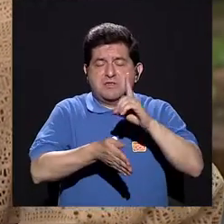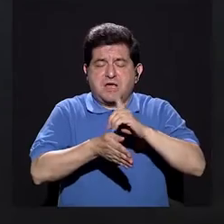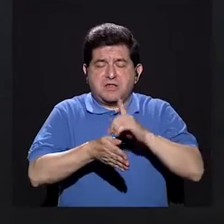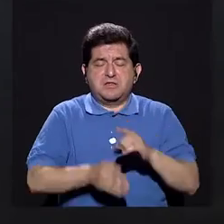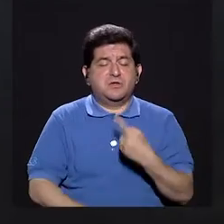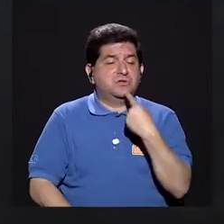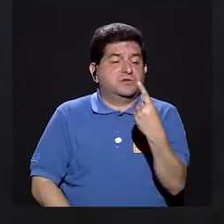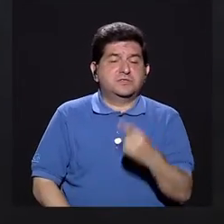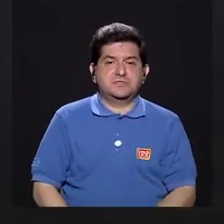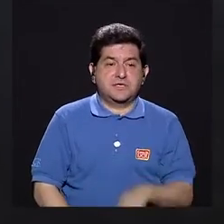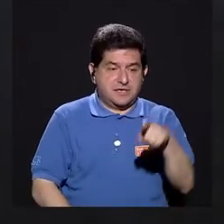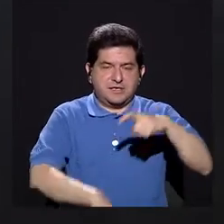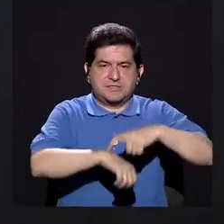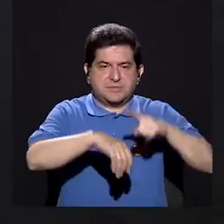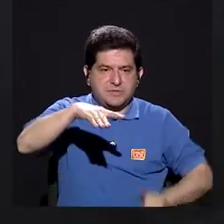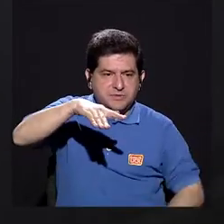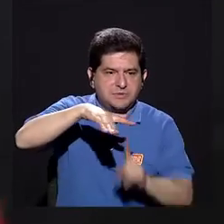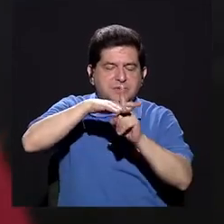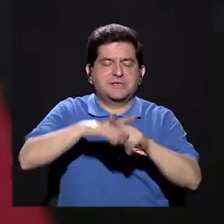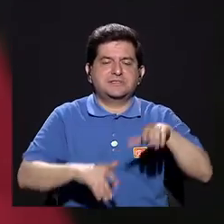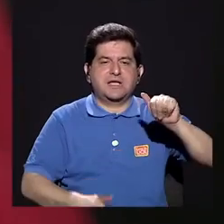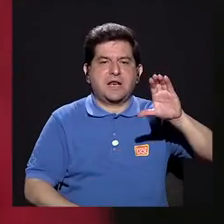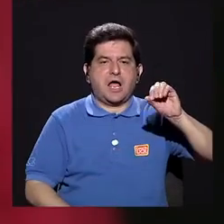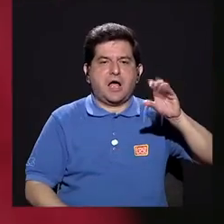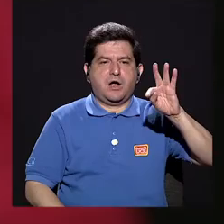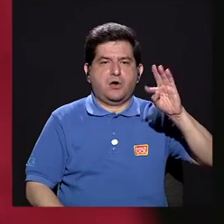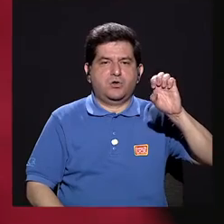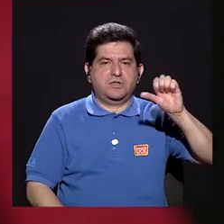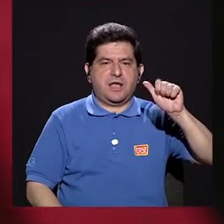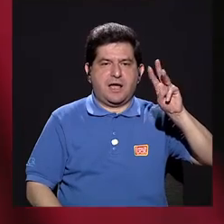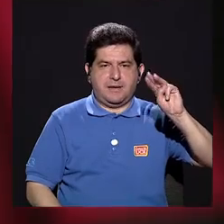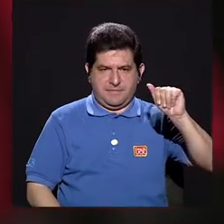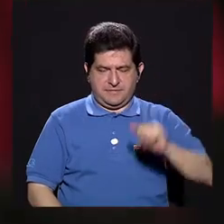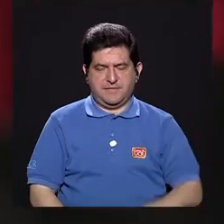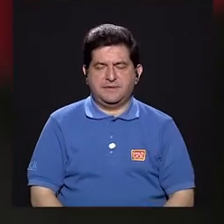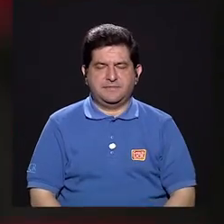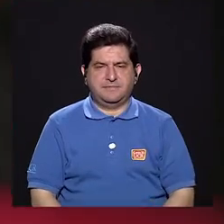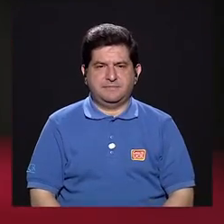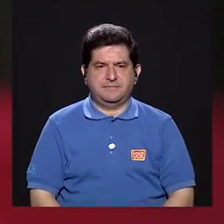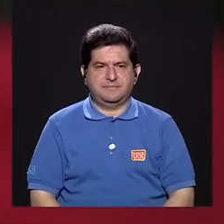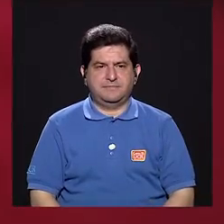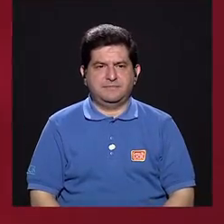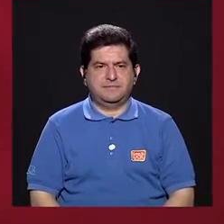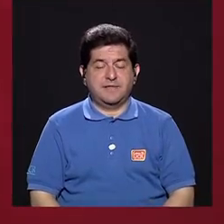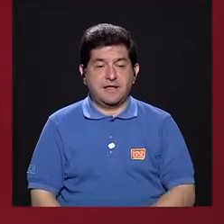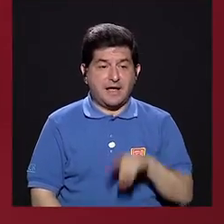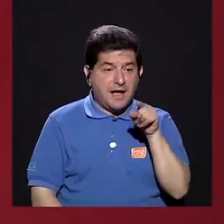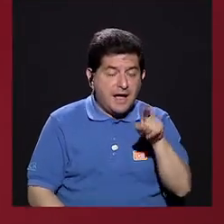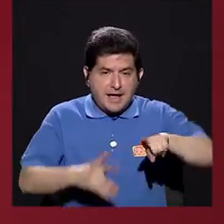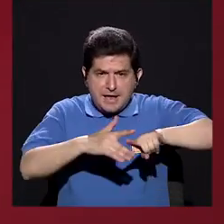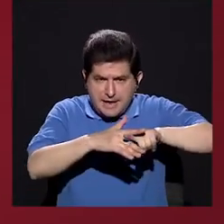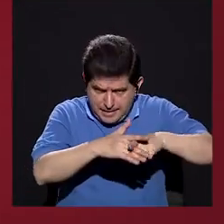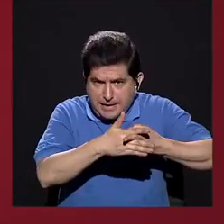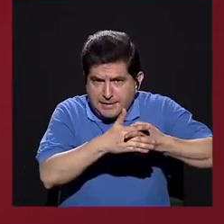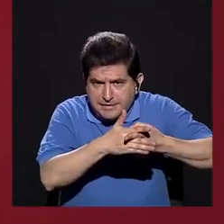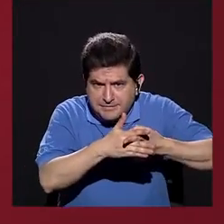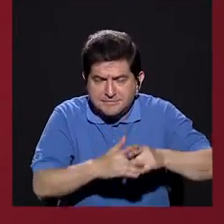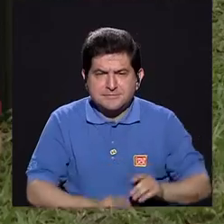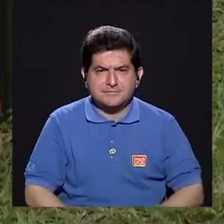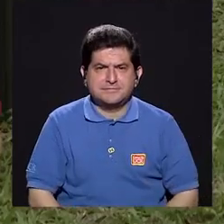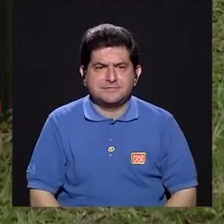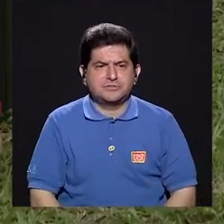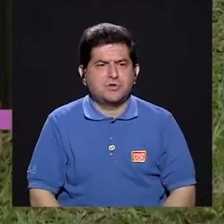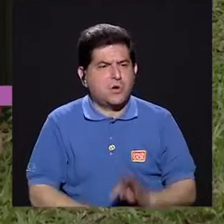Ahí fue donde nació Acoteama. Empezamos hace... Cuando yo empecé con Acoteama,